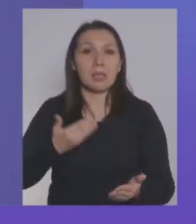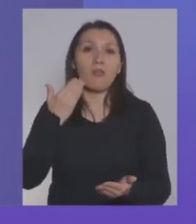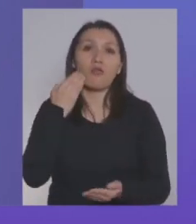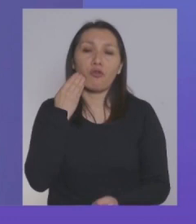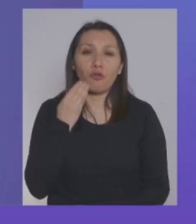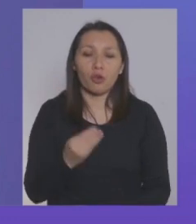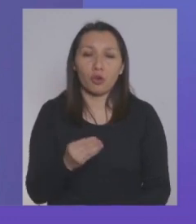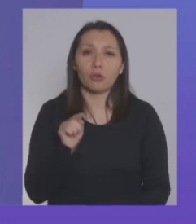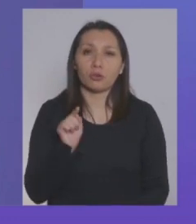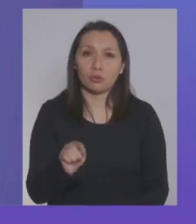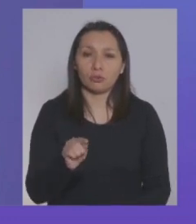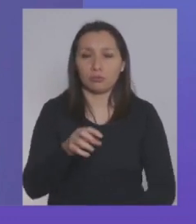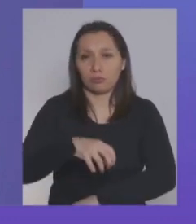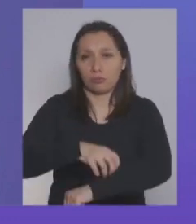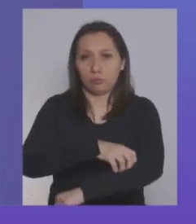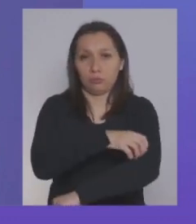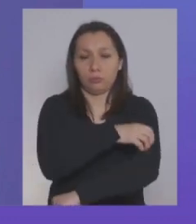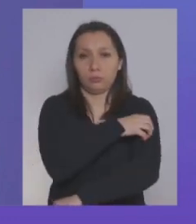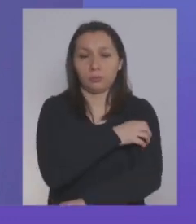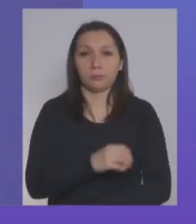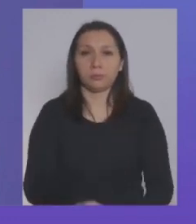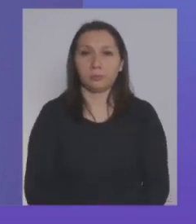bonos en regiones.